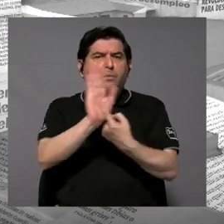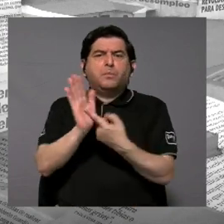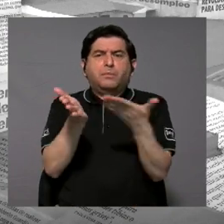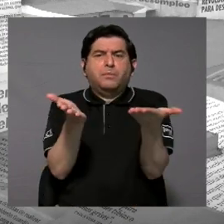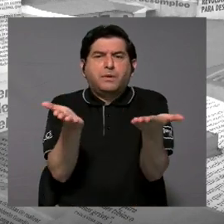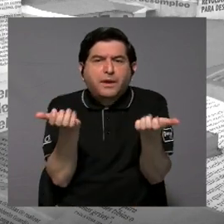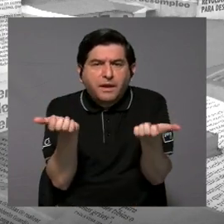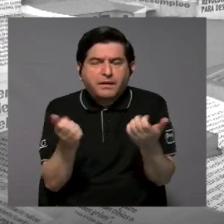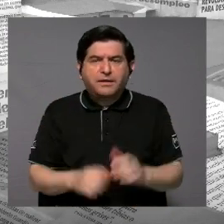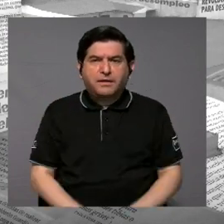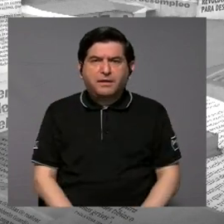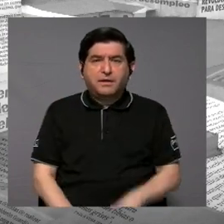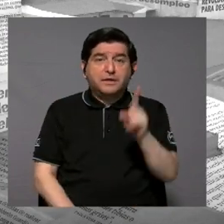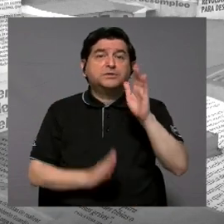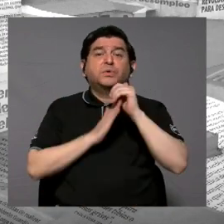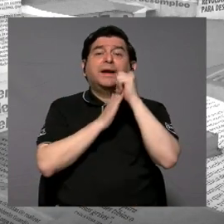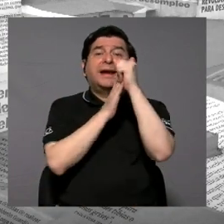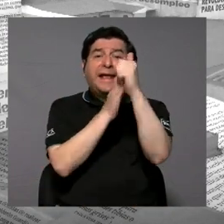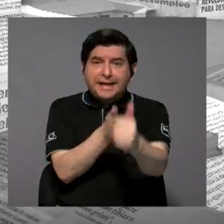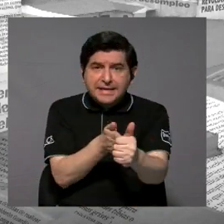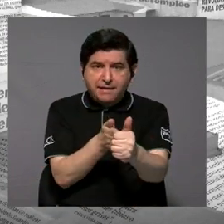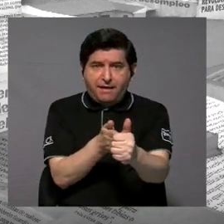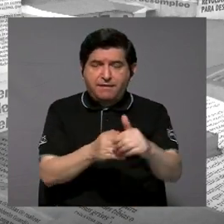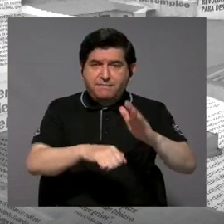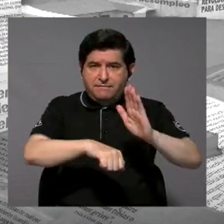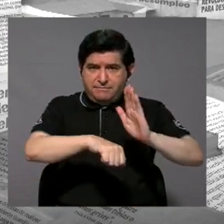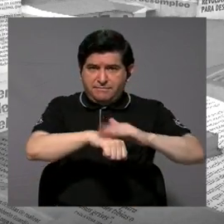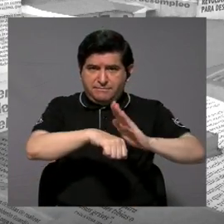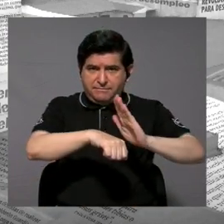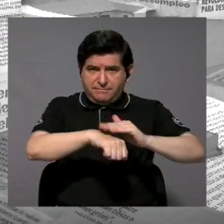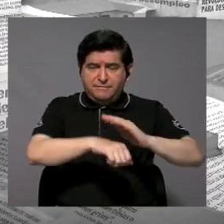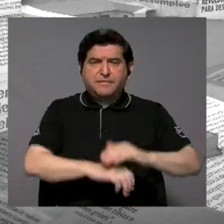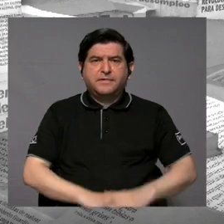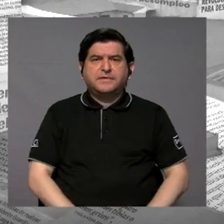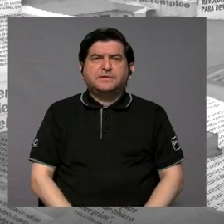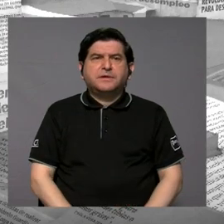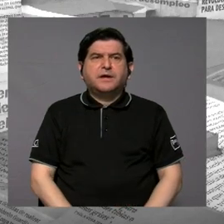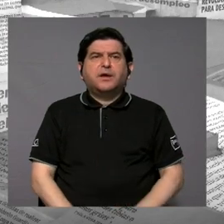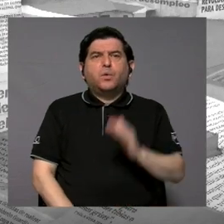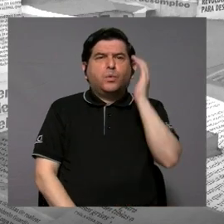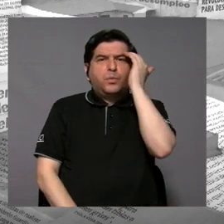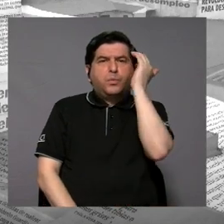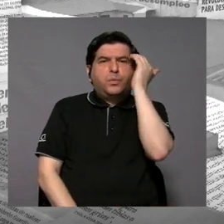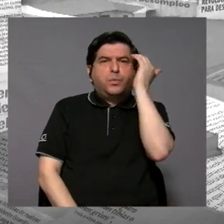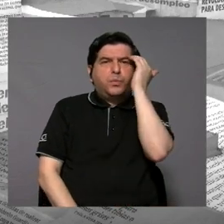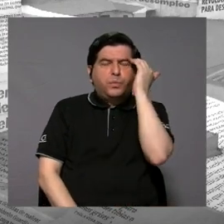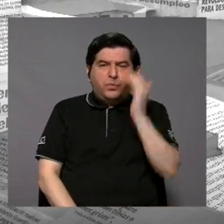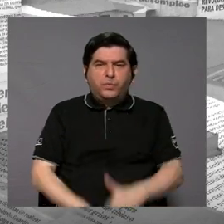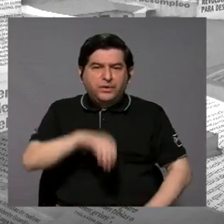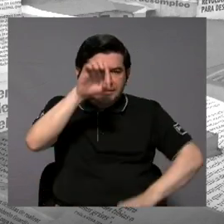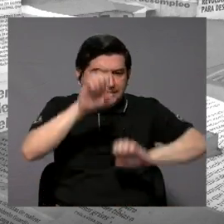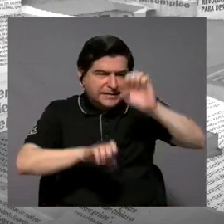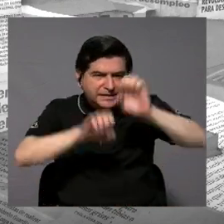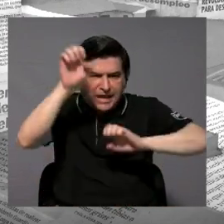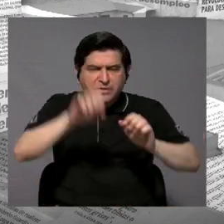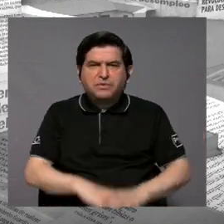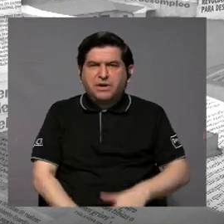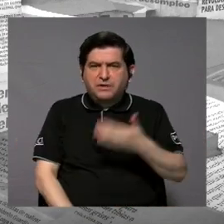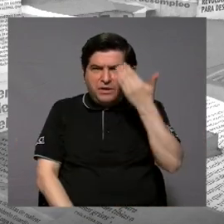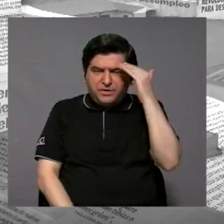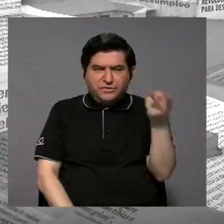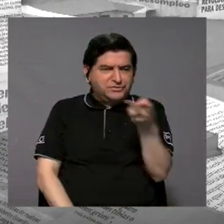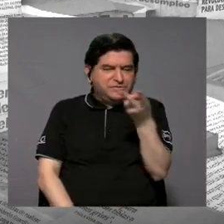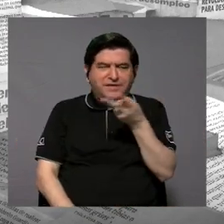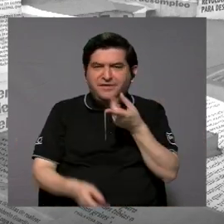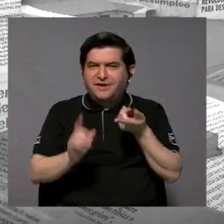a conocer, que se trata de una guía para poder tener más conocimiento sobre las evaluaciones. No sé